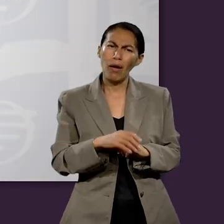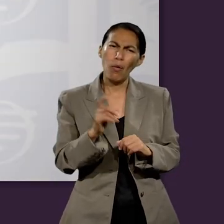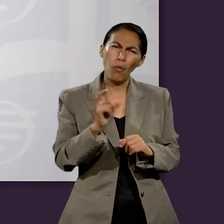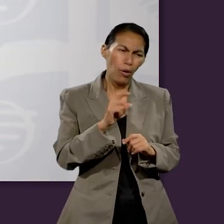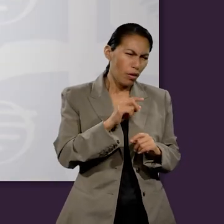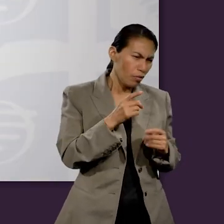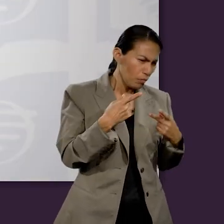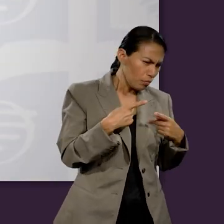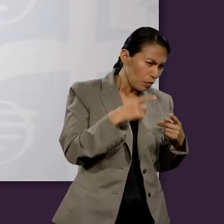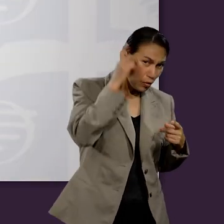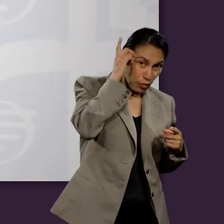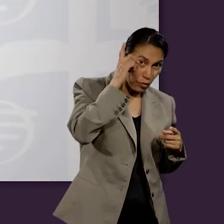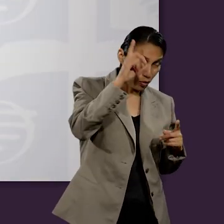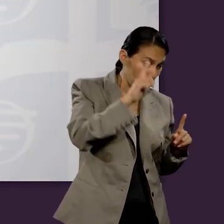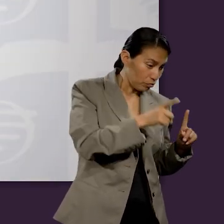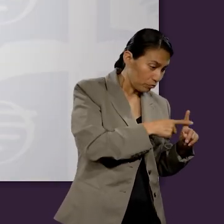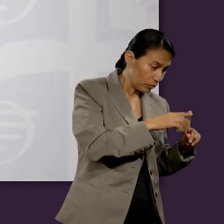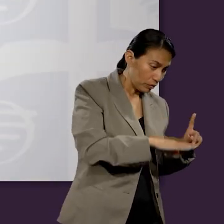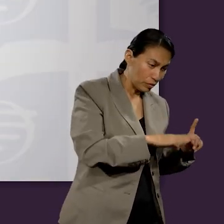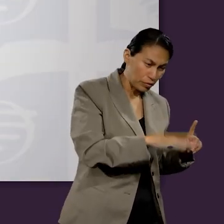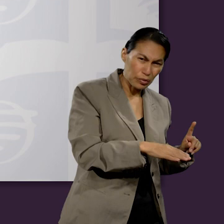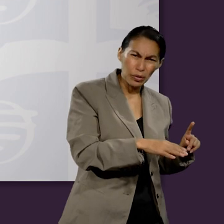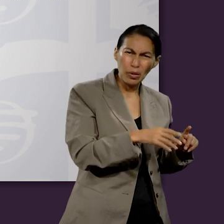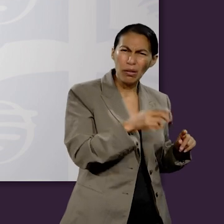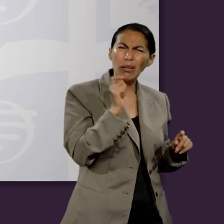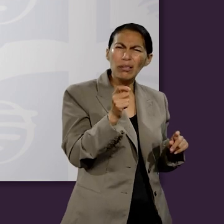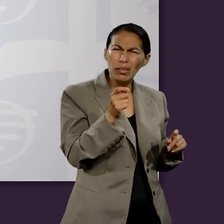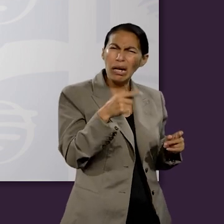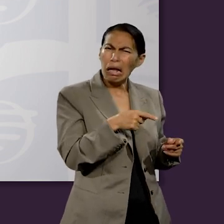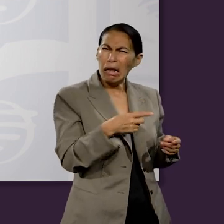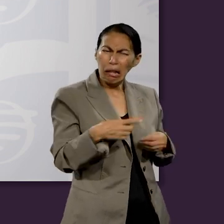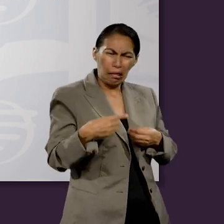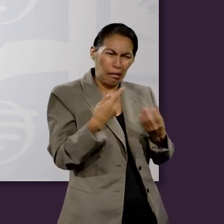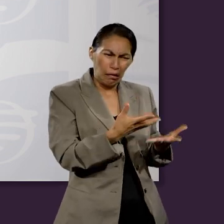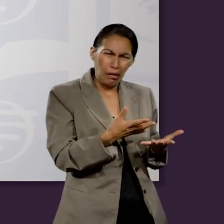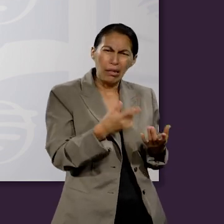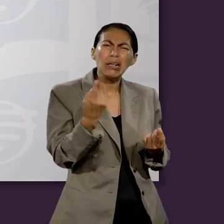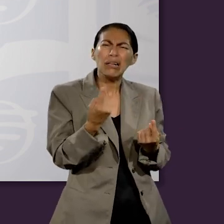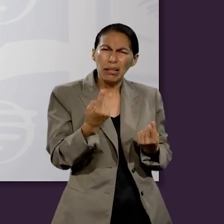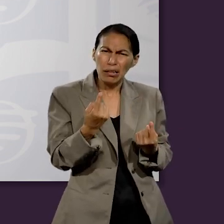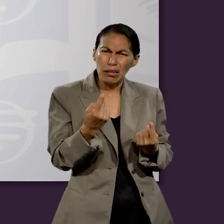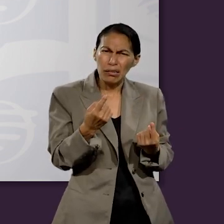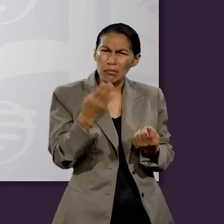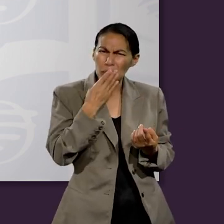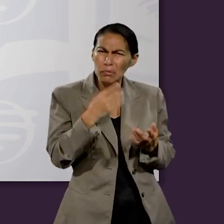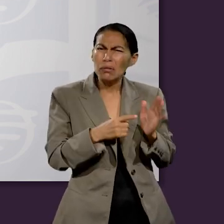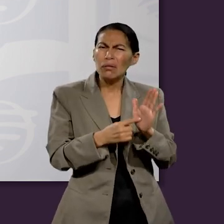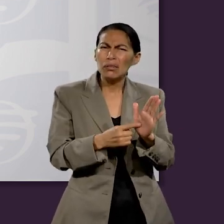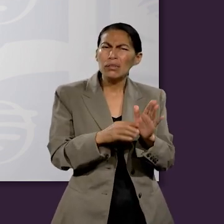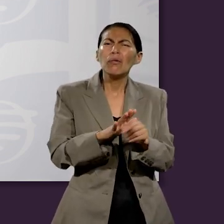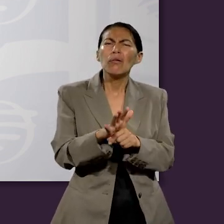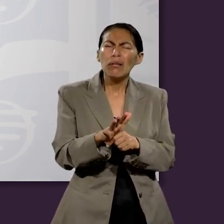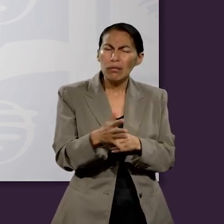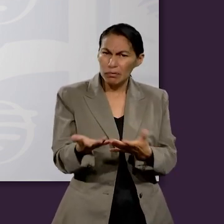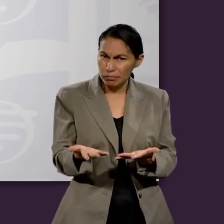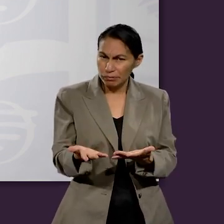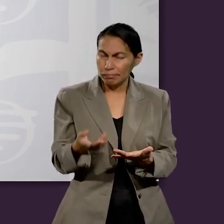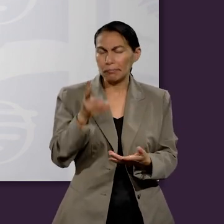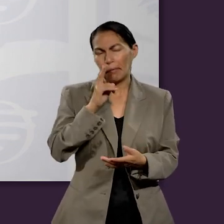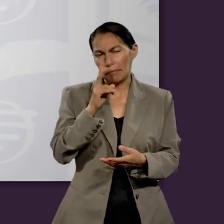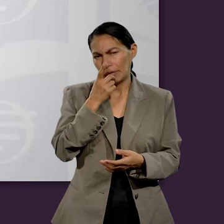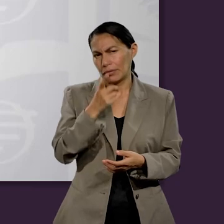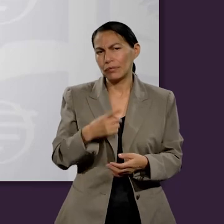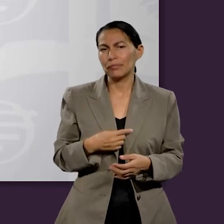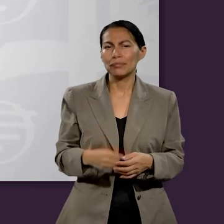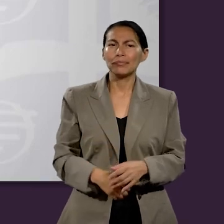¿Qué nos enseña la cruz acerca de lo que Dios estuvo dispuesto a hacer para salvar a la humanidad? Vamos a